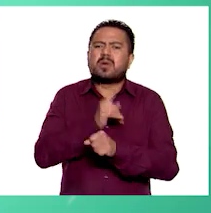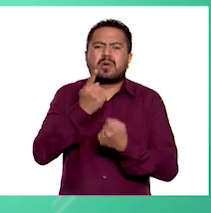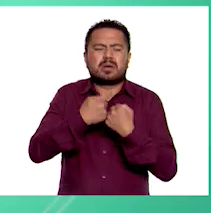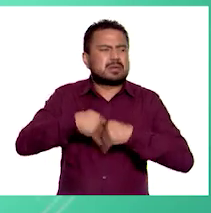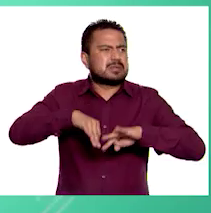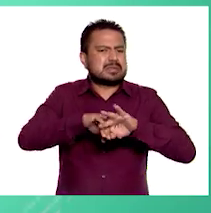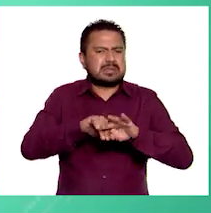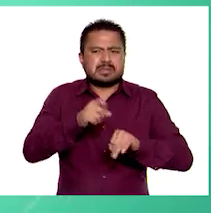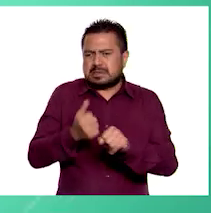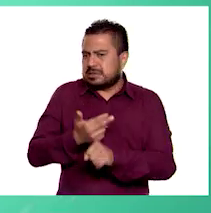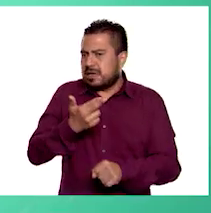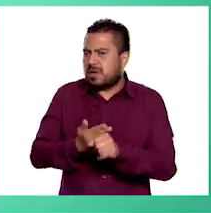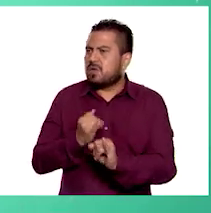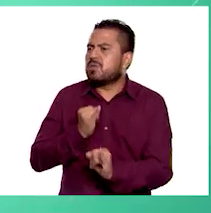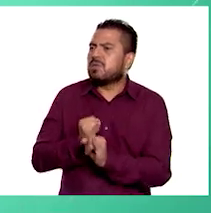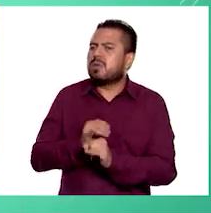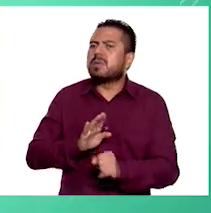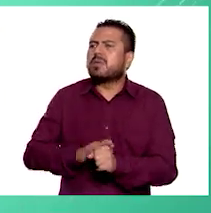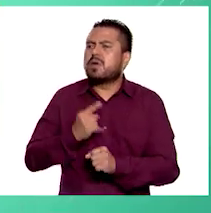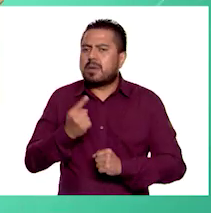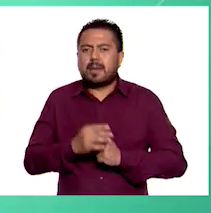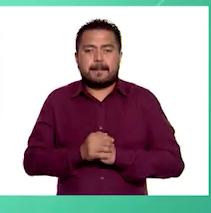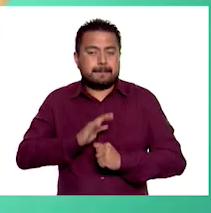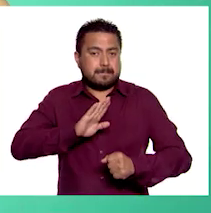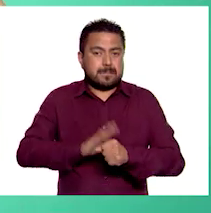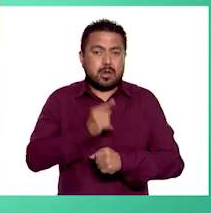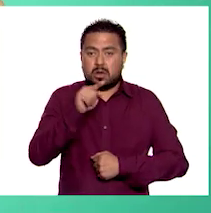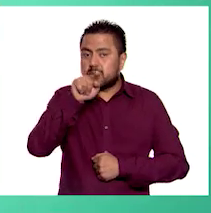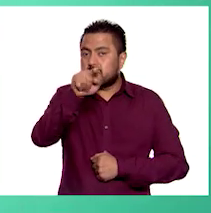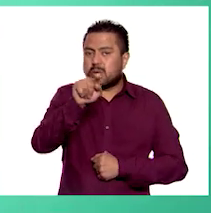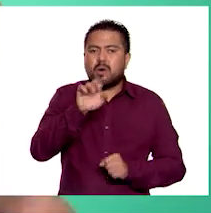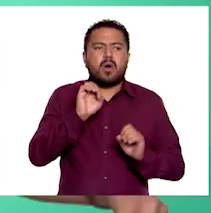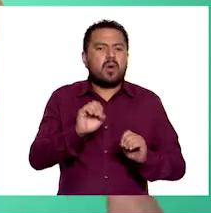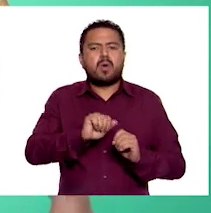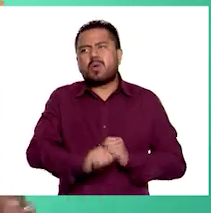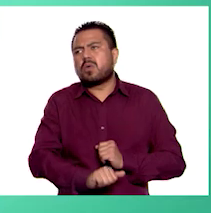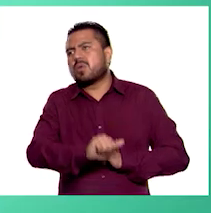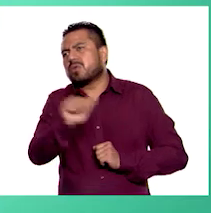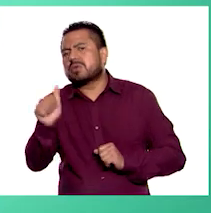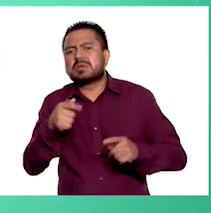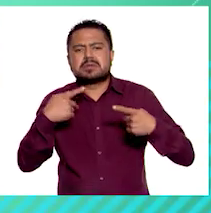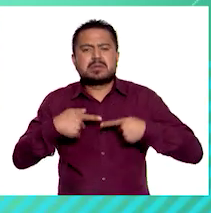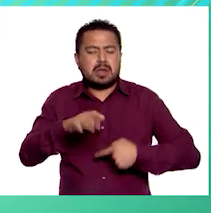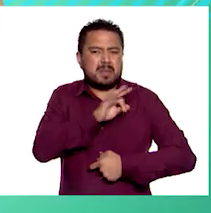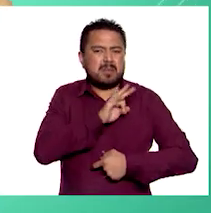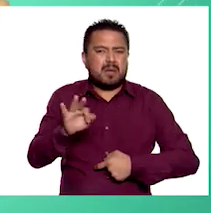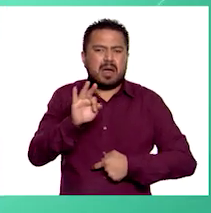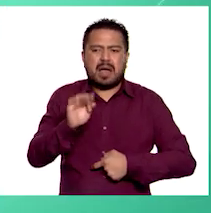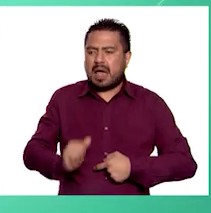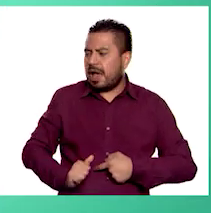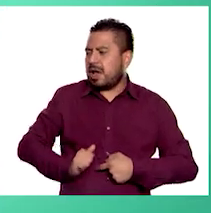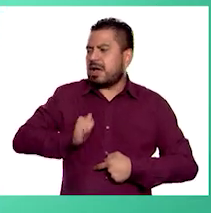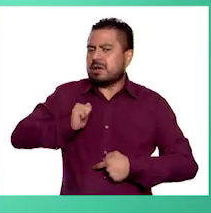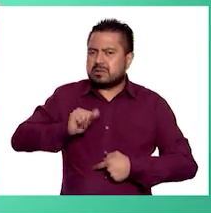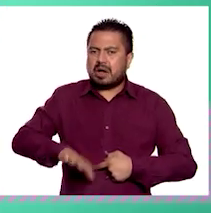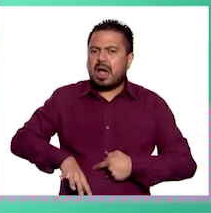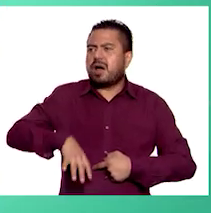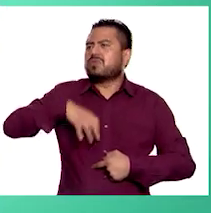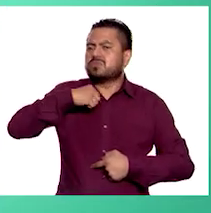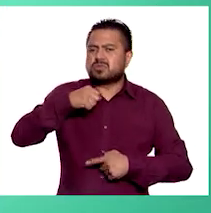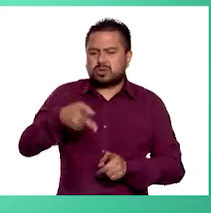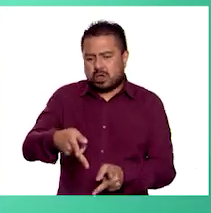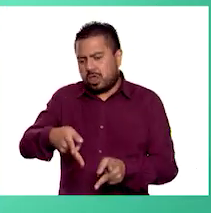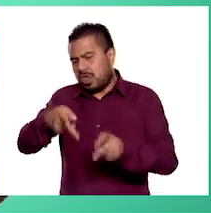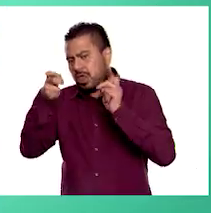importante la seguridad en internet? Pues porque tú o cualquier otra persona podrían ser objeto de robo de identidad u